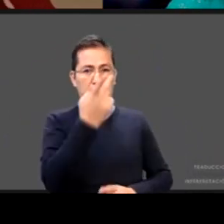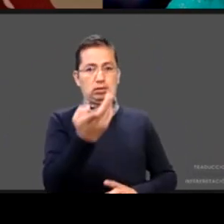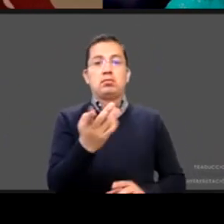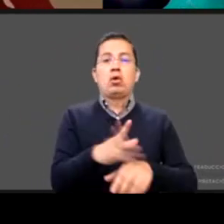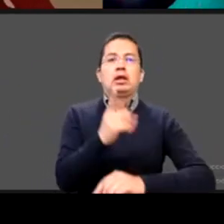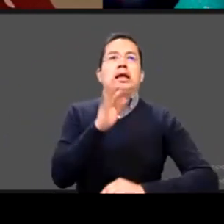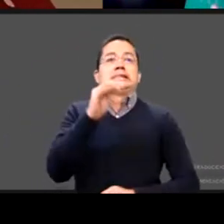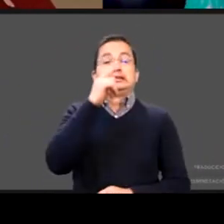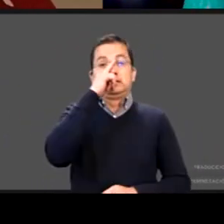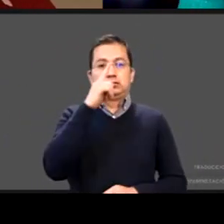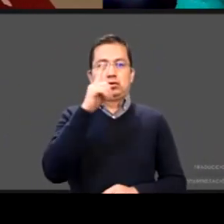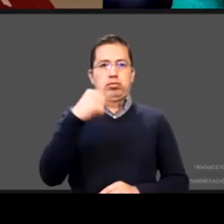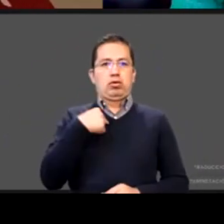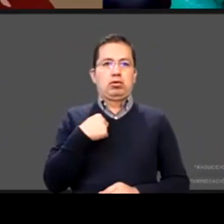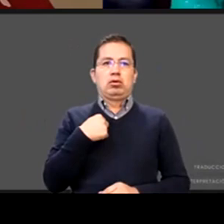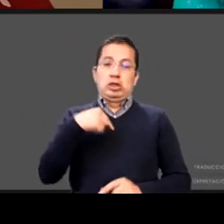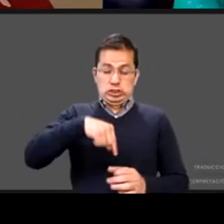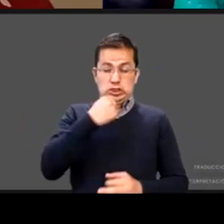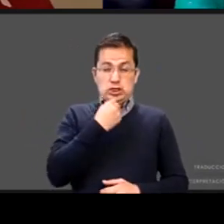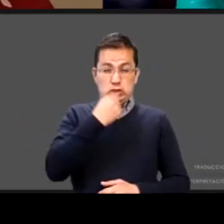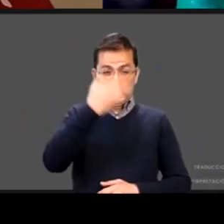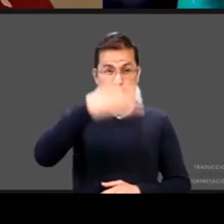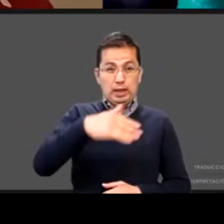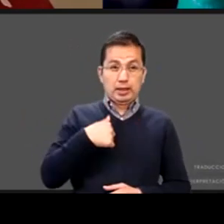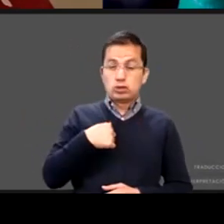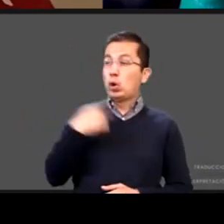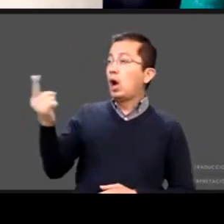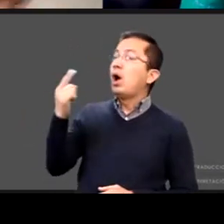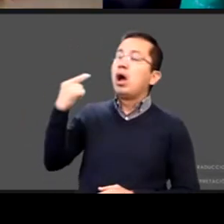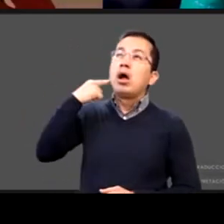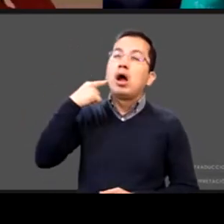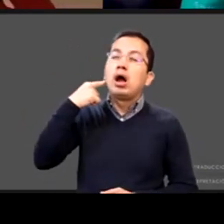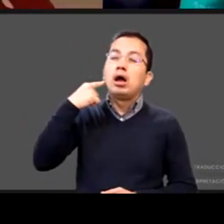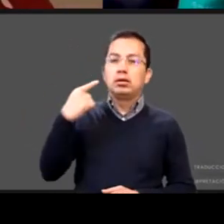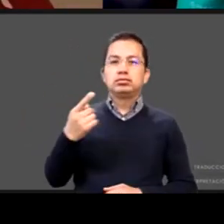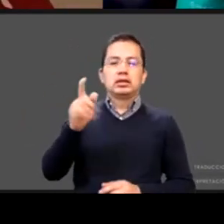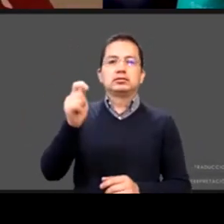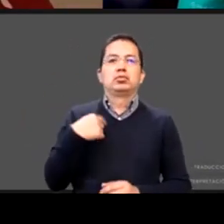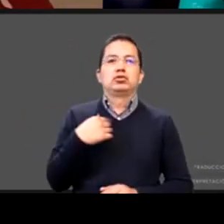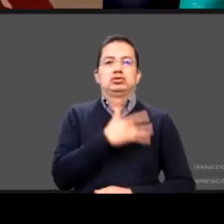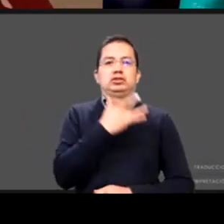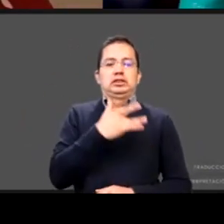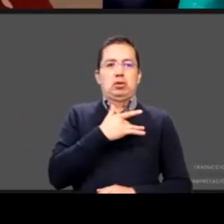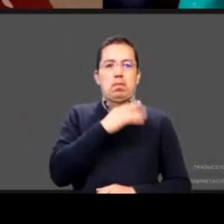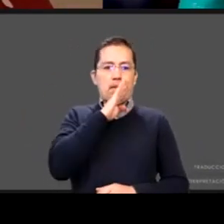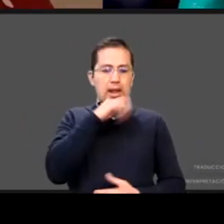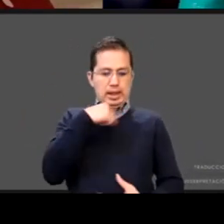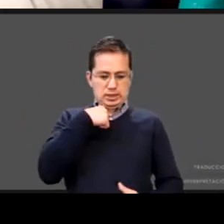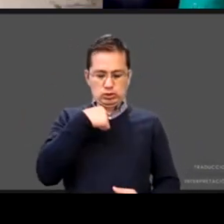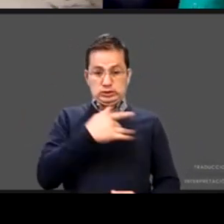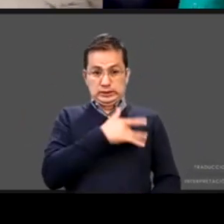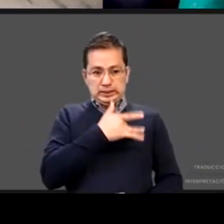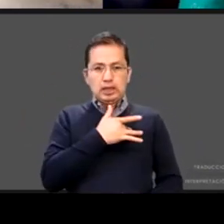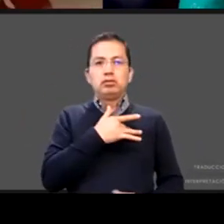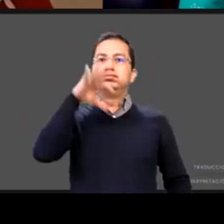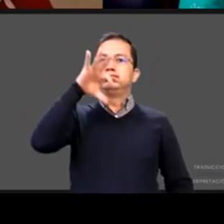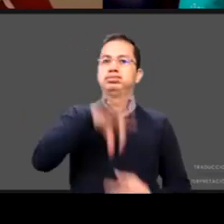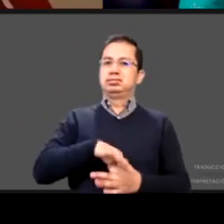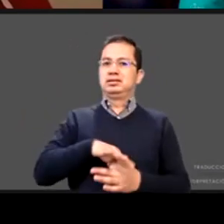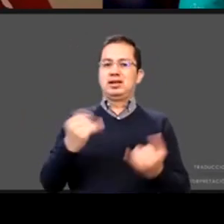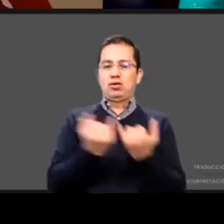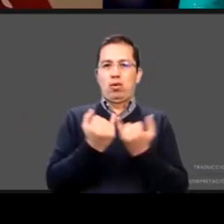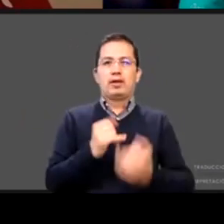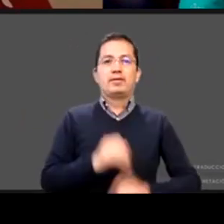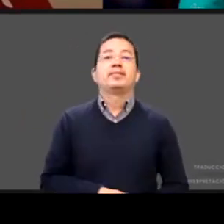a ti y tú eres una buena persona lo que hace el niño es que responde a las respuestas emocionales que tiene la madre pero entonces incluimos a los hombres y le decimos oye